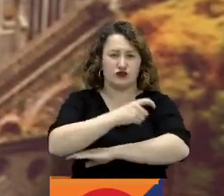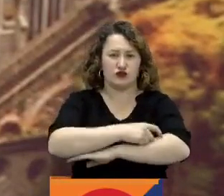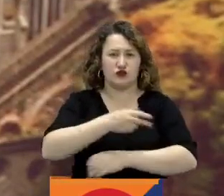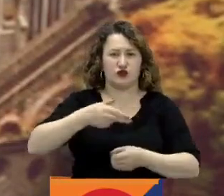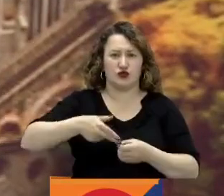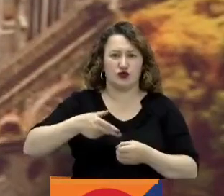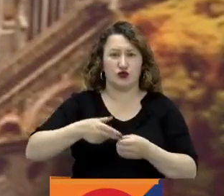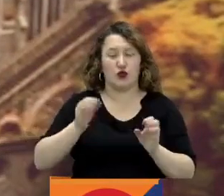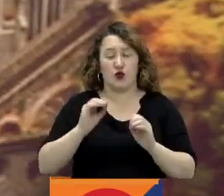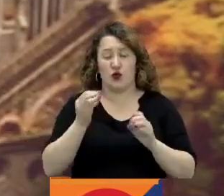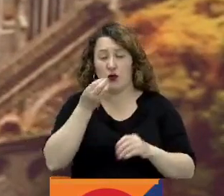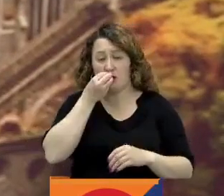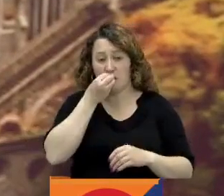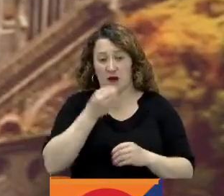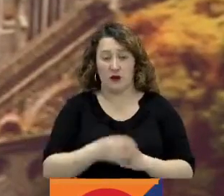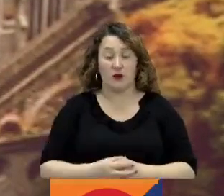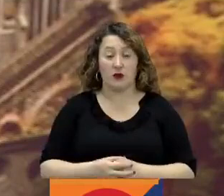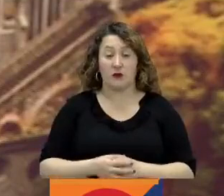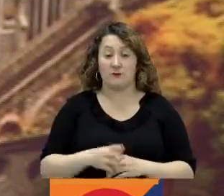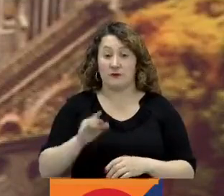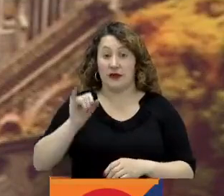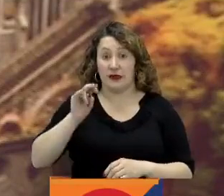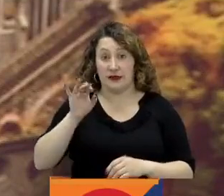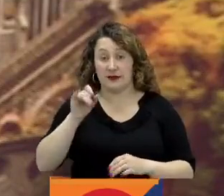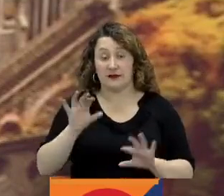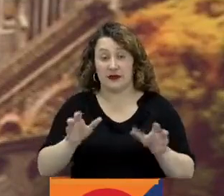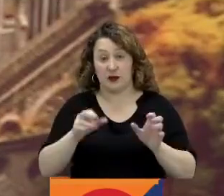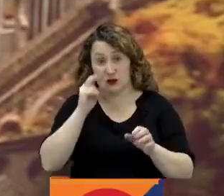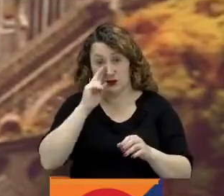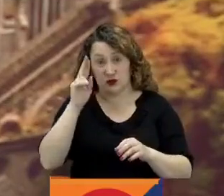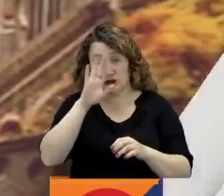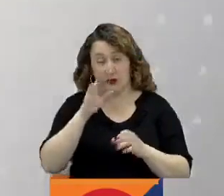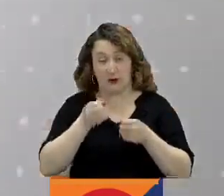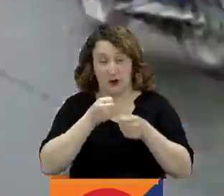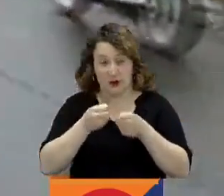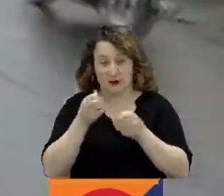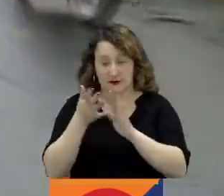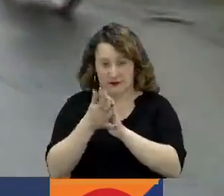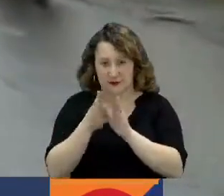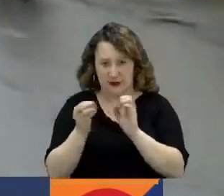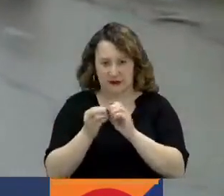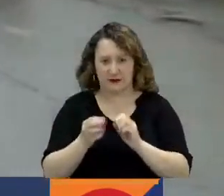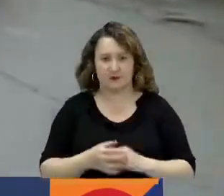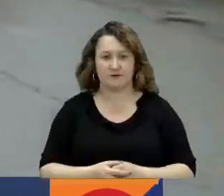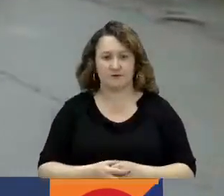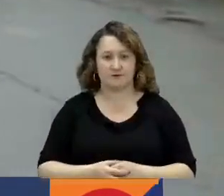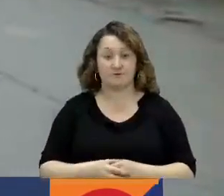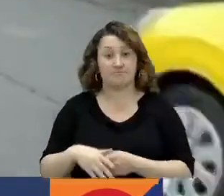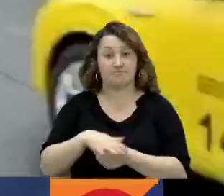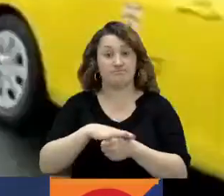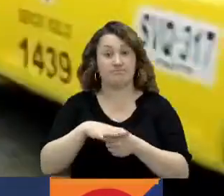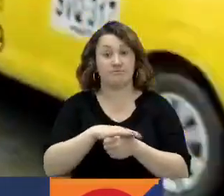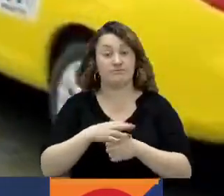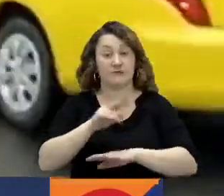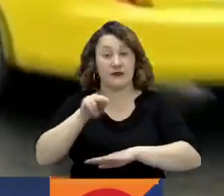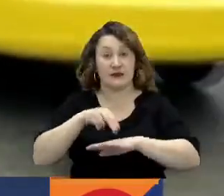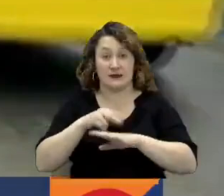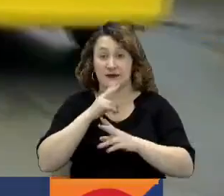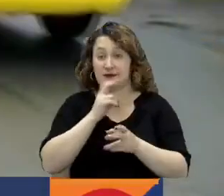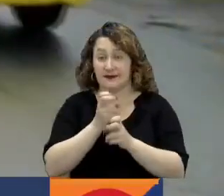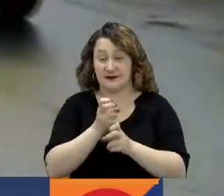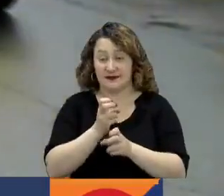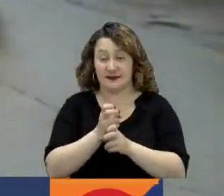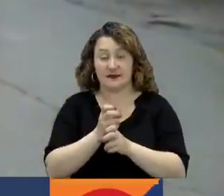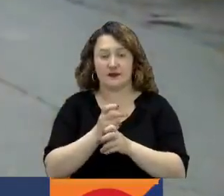el cierre vial en Cauca. Ingrid García, periodista de Radio Nacional, tiene los detalles. Pues la situación en el departamento de Nariño es compleja,